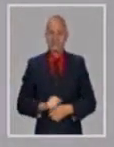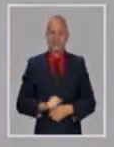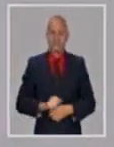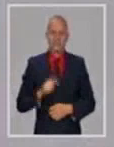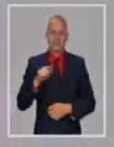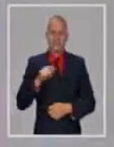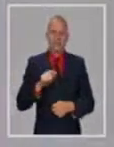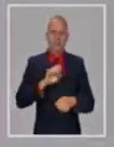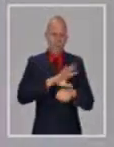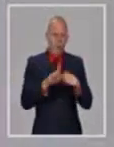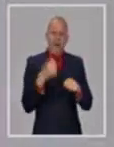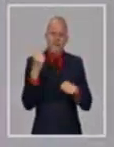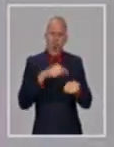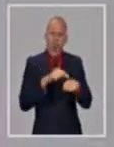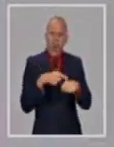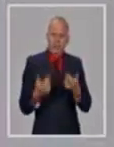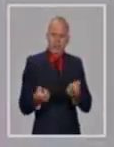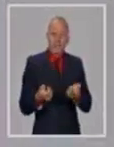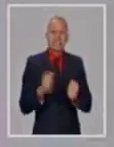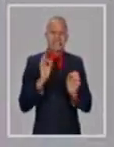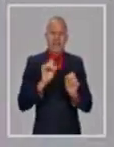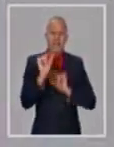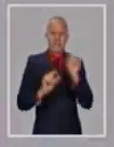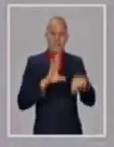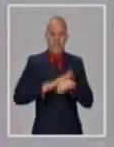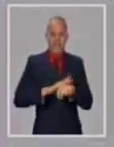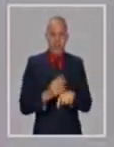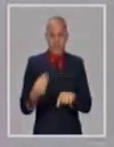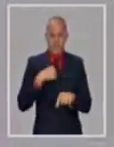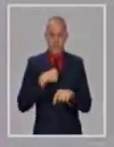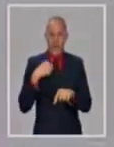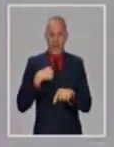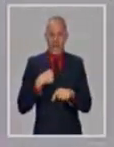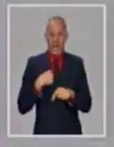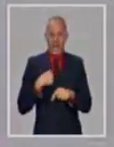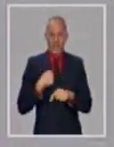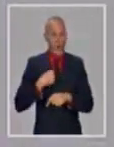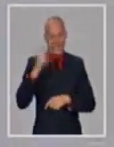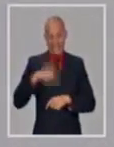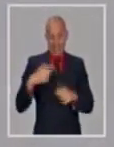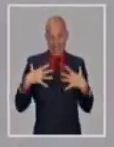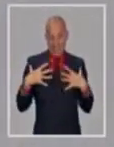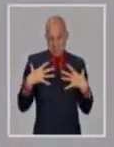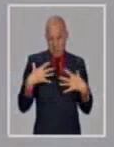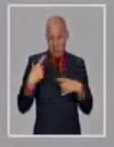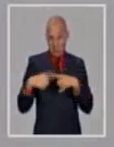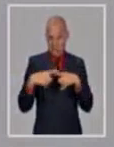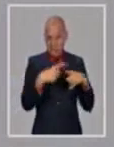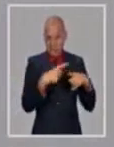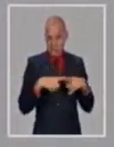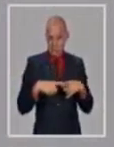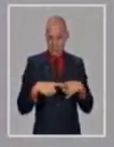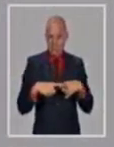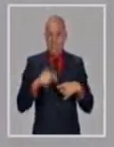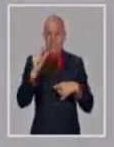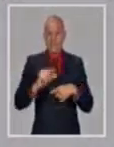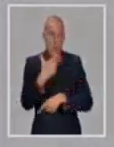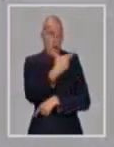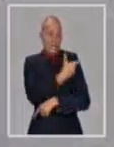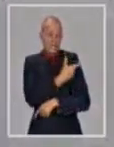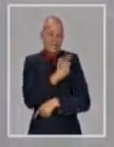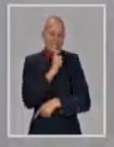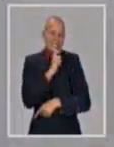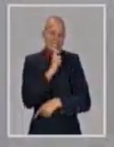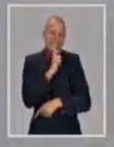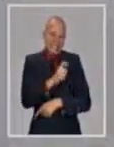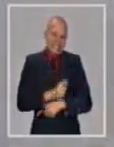clínica de la enfermedad y también a que quizás las medidas de diagnóstico o de vacunas pues no